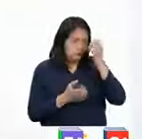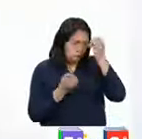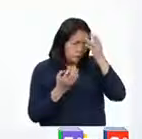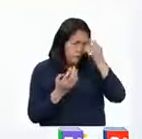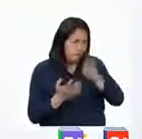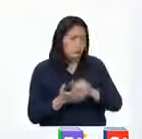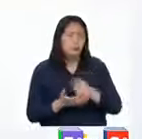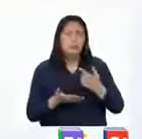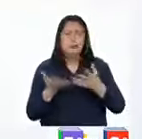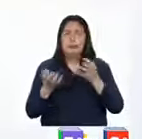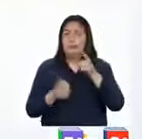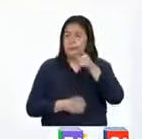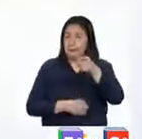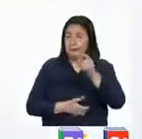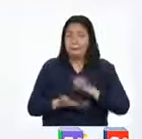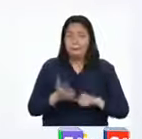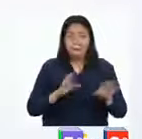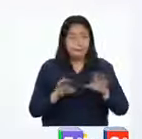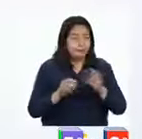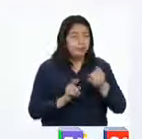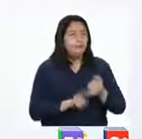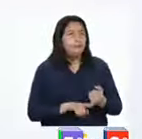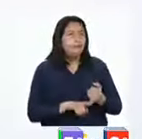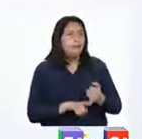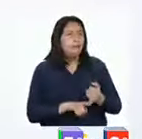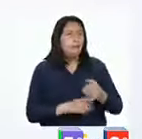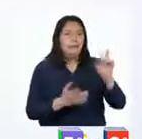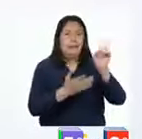propósito. Y para ello hemos realizado